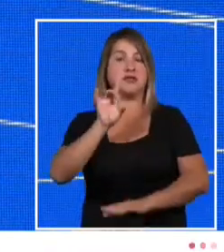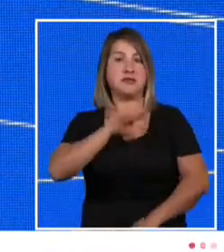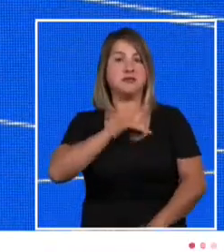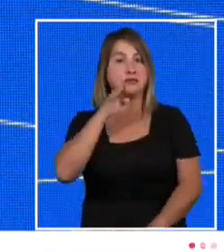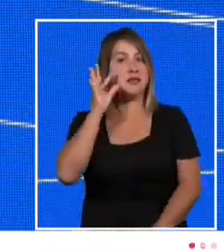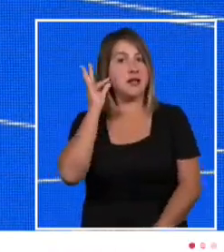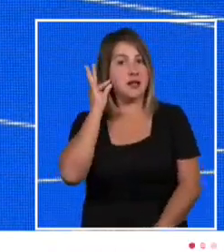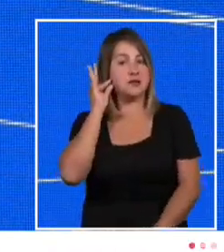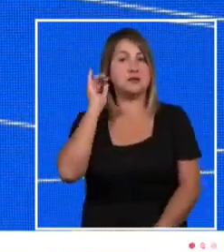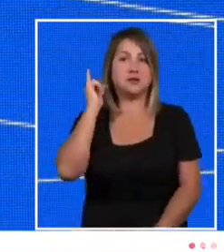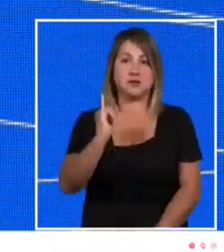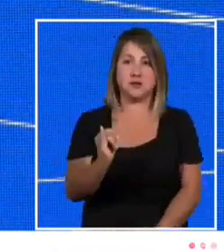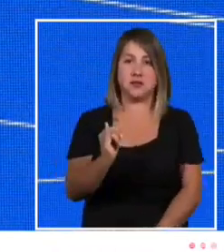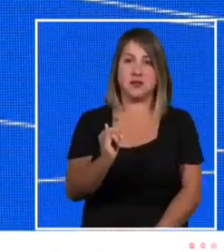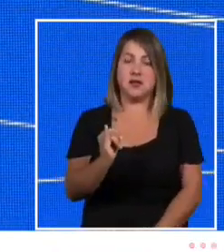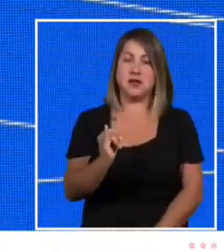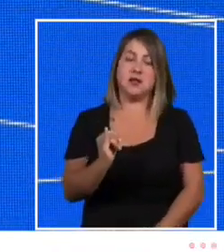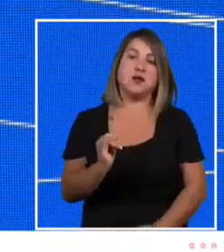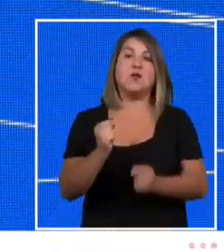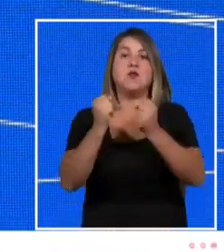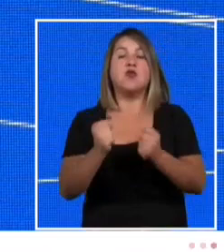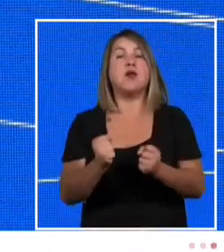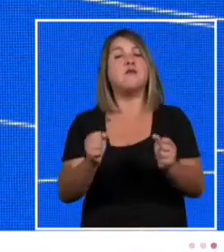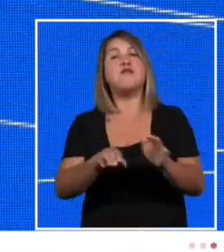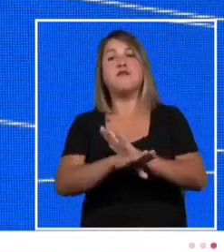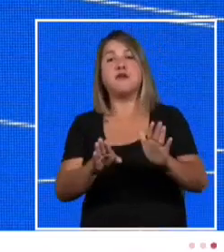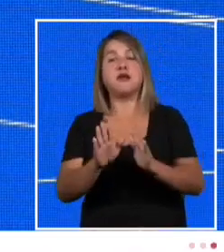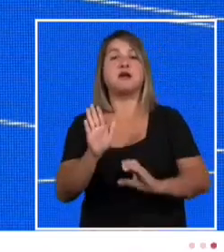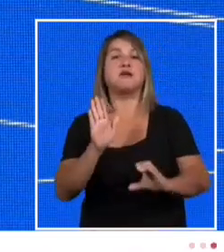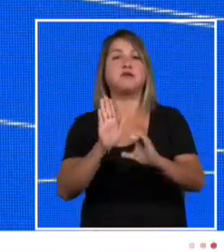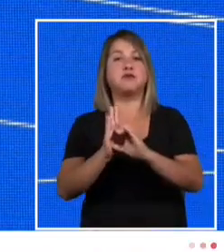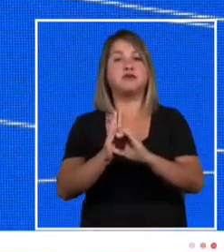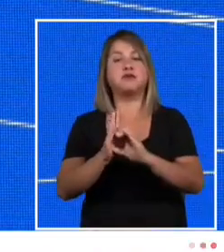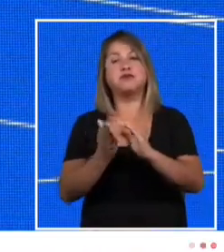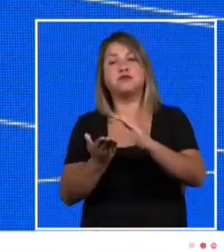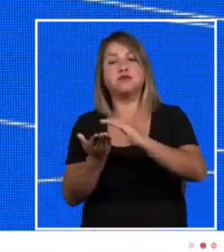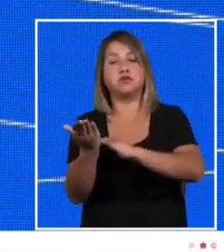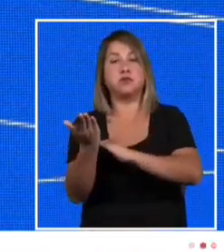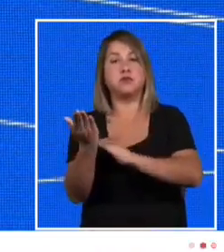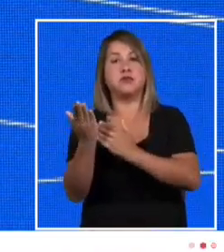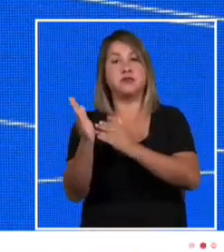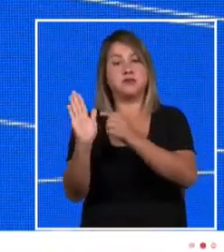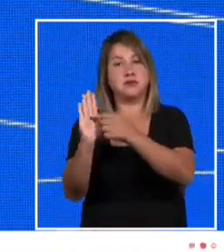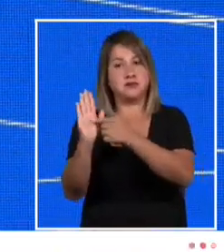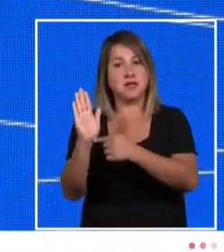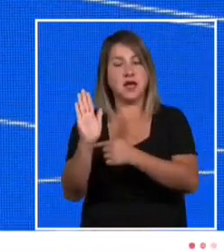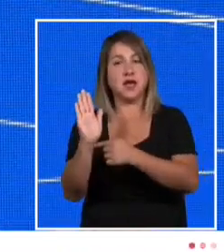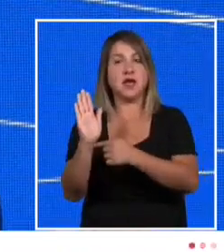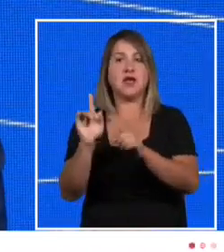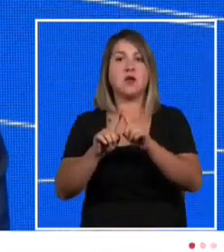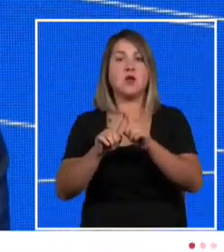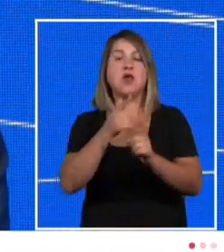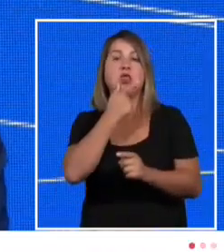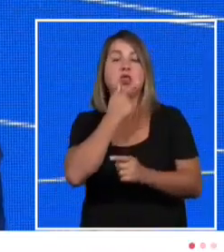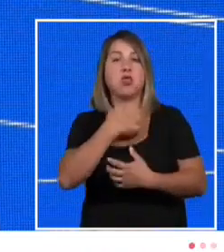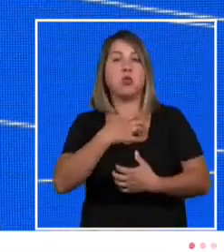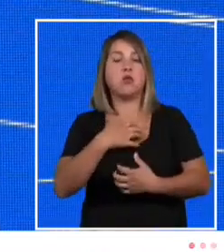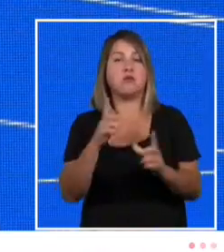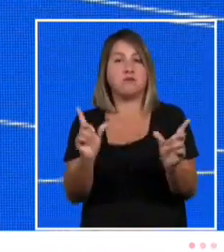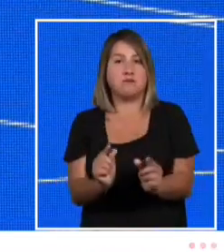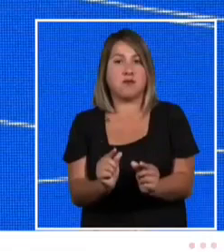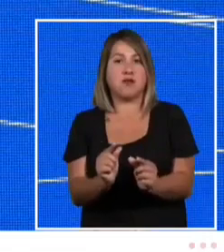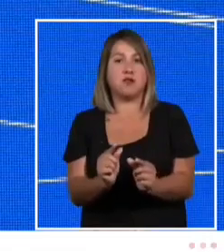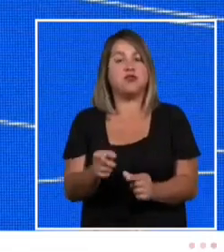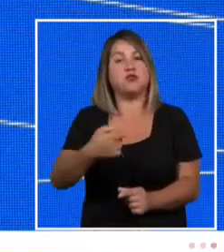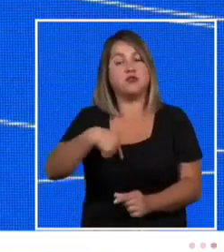chilenas, de modo que podamos cerrar esta página y disponer de una certidumbre básica para desarrollar nuestras